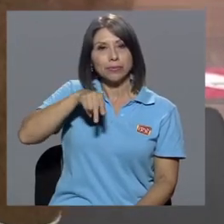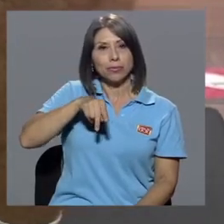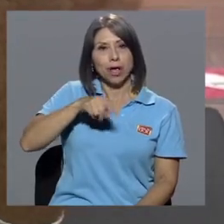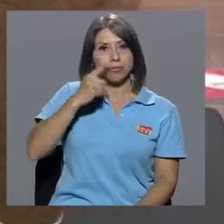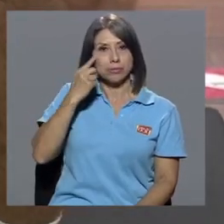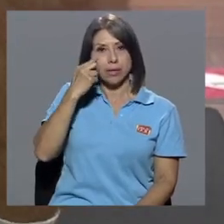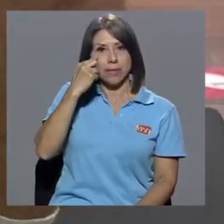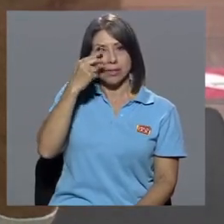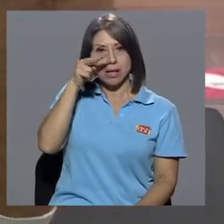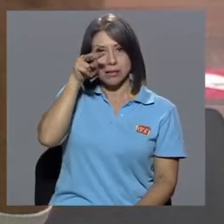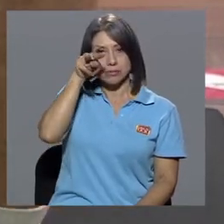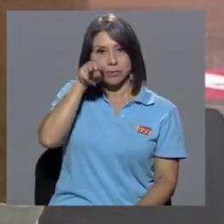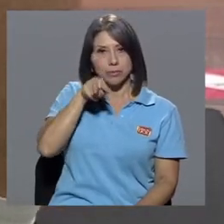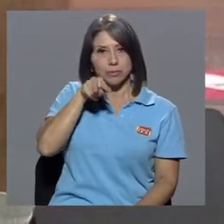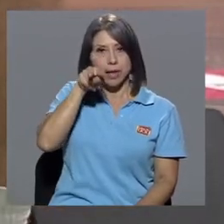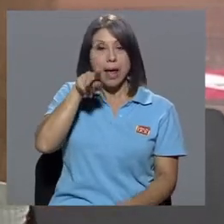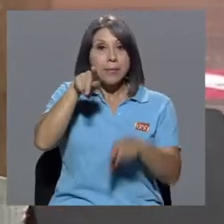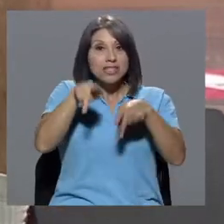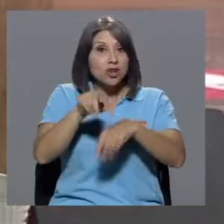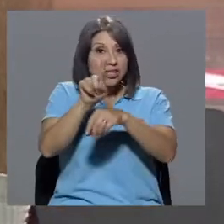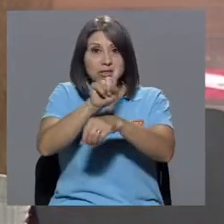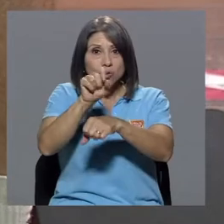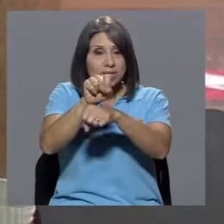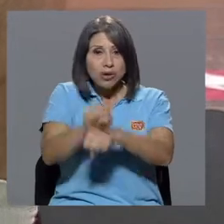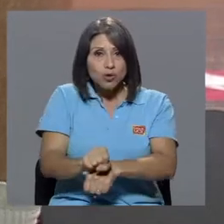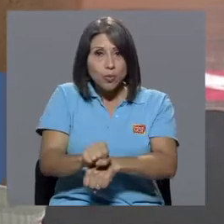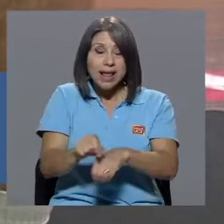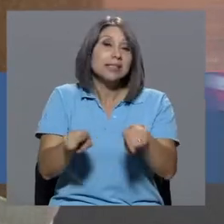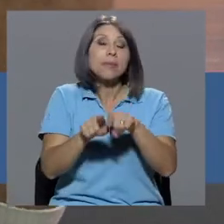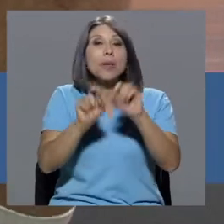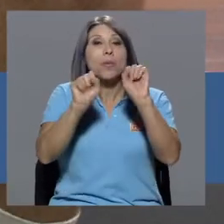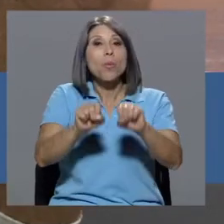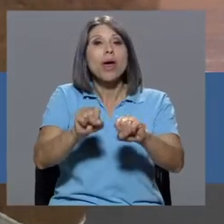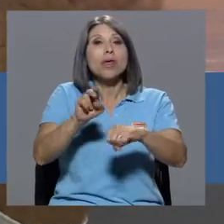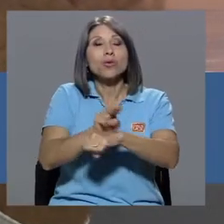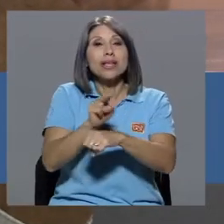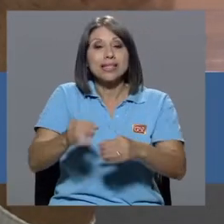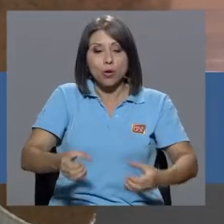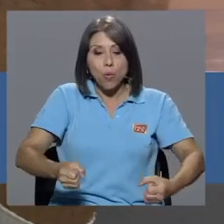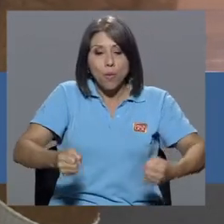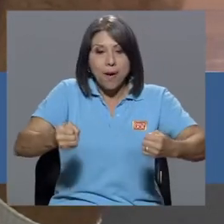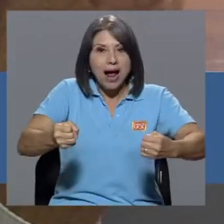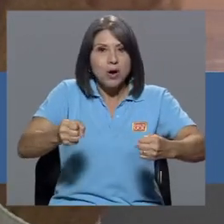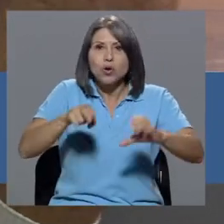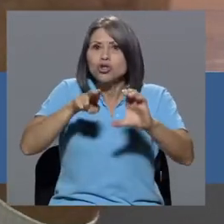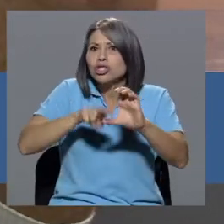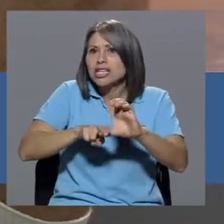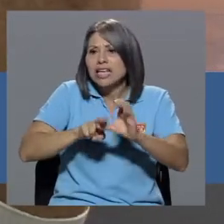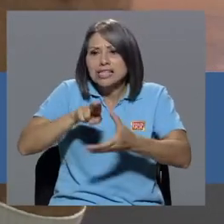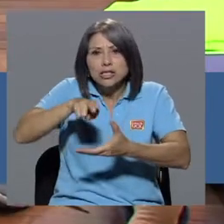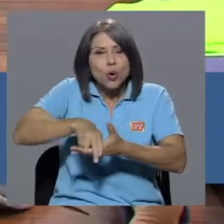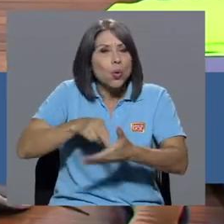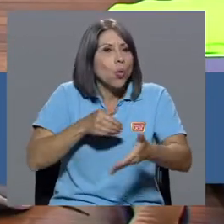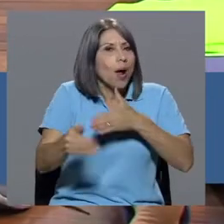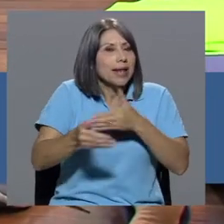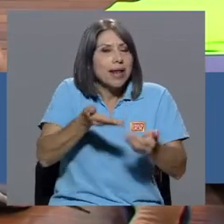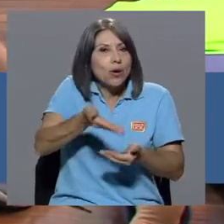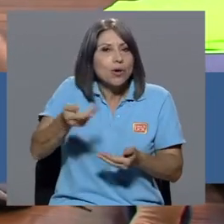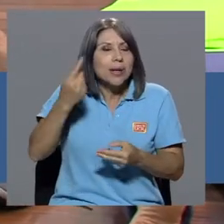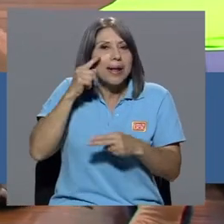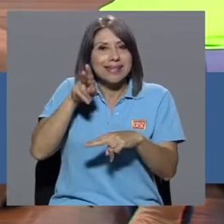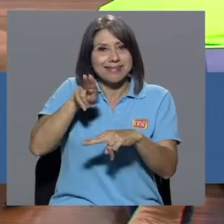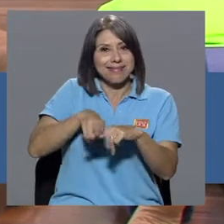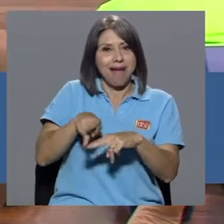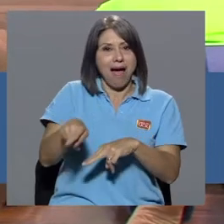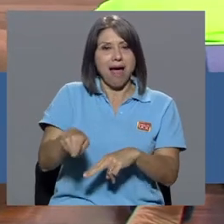personas que no están acostumbradas al ejercicio, podemos también en casa utilizar un banco, una silla, un sillón, o cualquier objeto